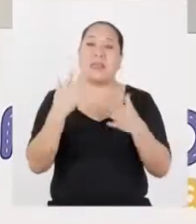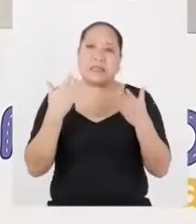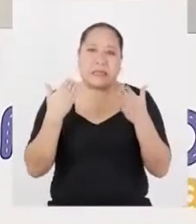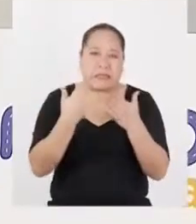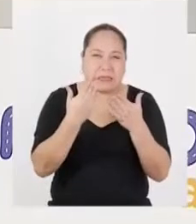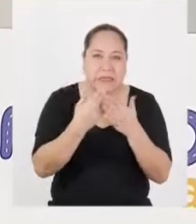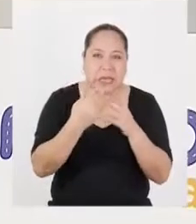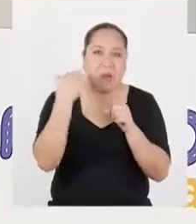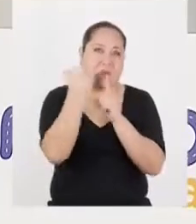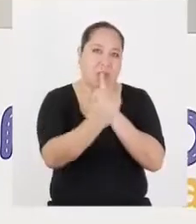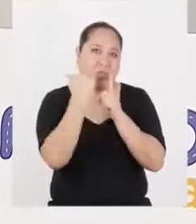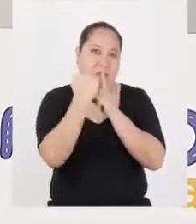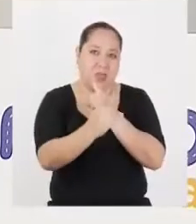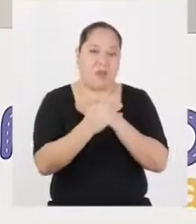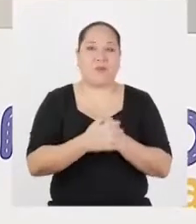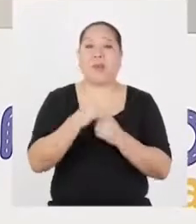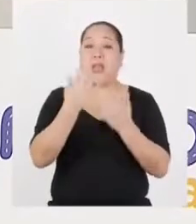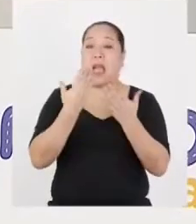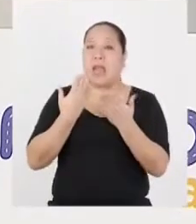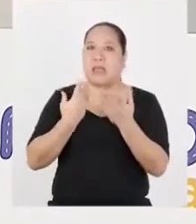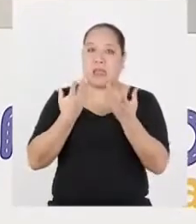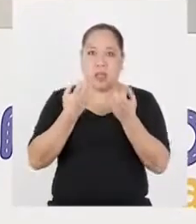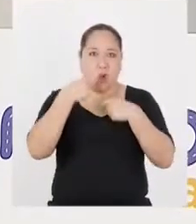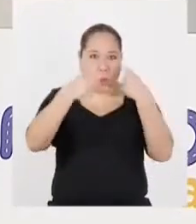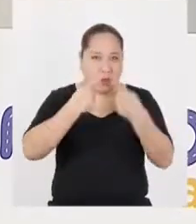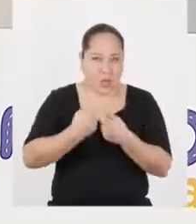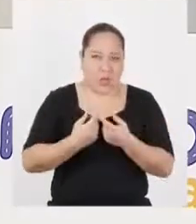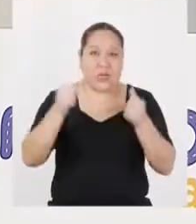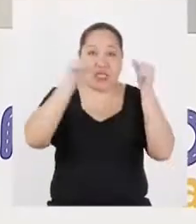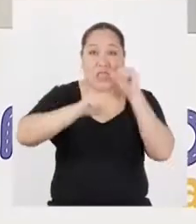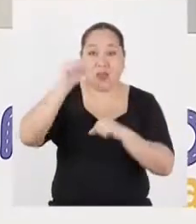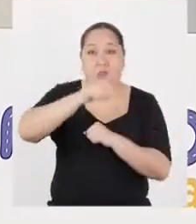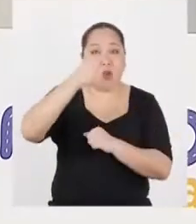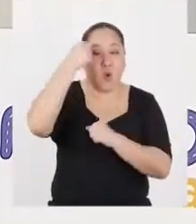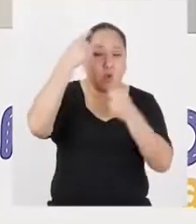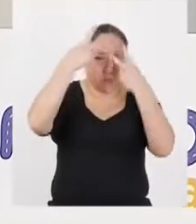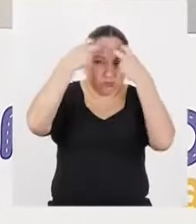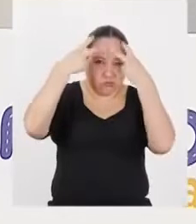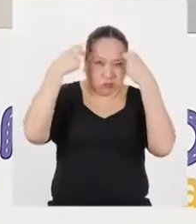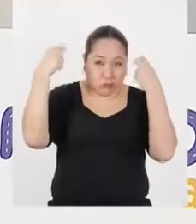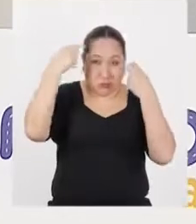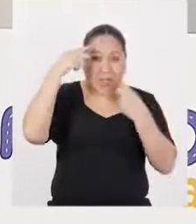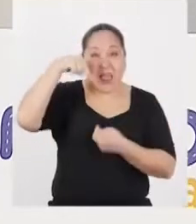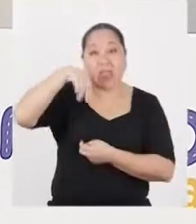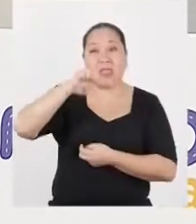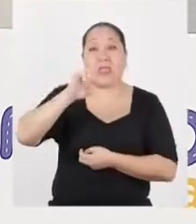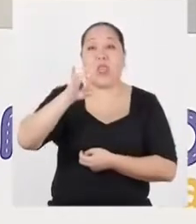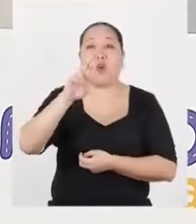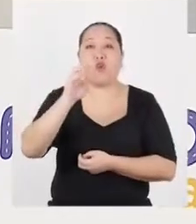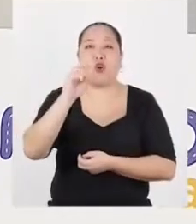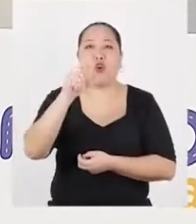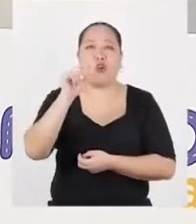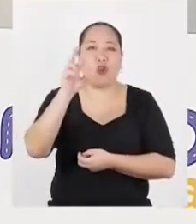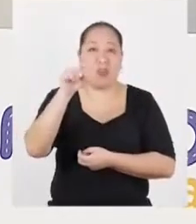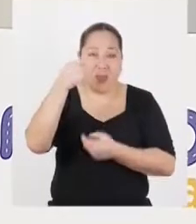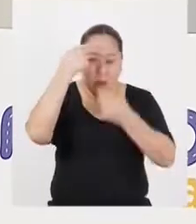entrar a nuestro intermedio. Y antes quiero contarles algo científico. La neurología, o sea, la ciencia que estudia el funcionamiento del